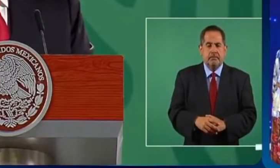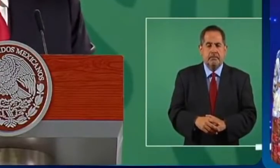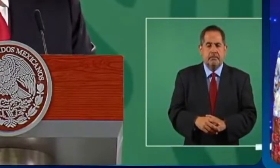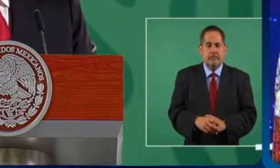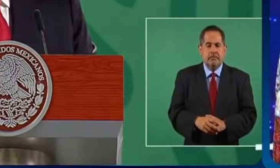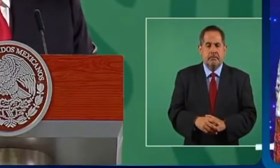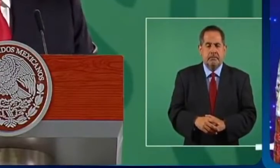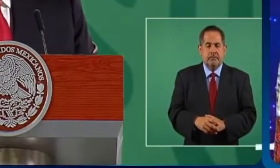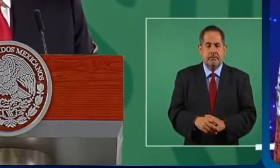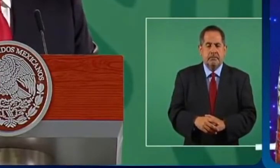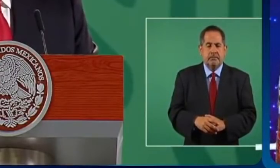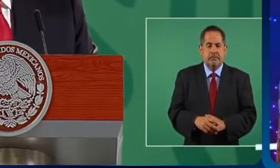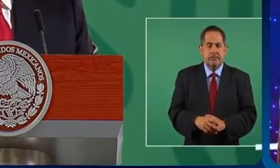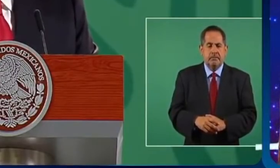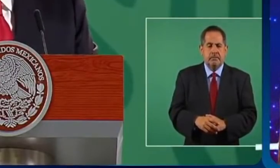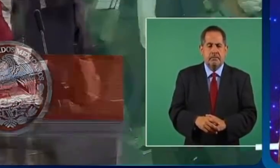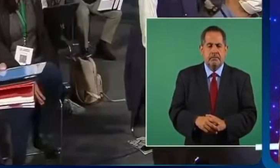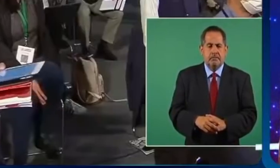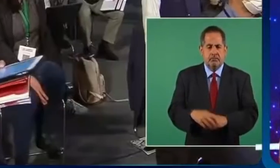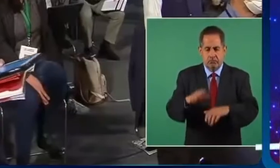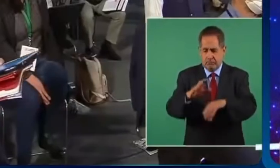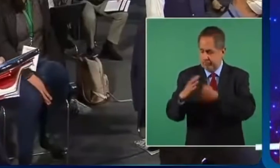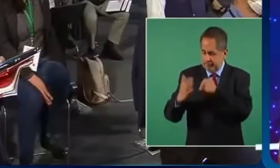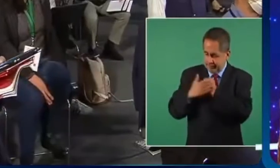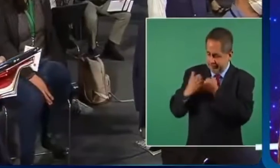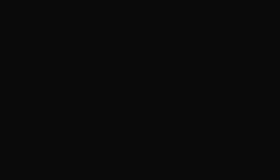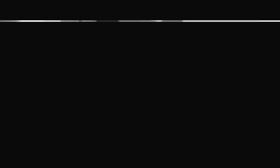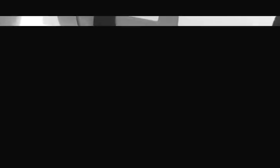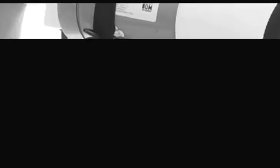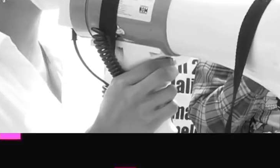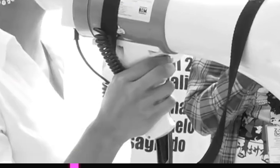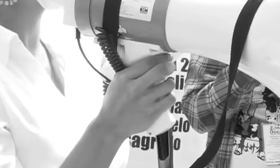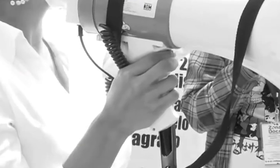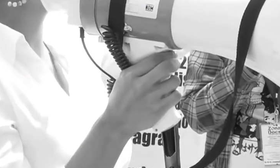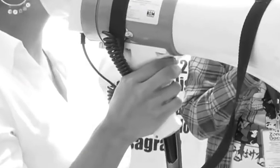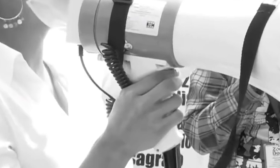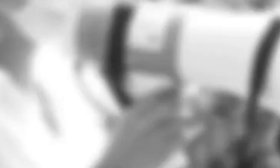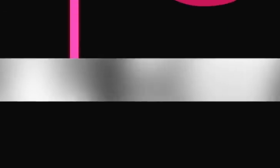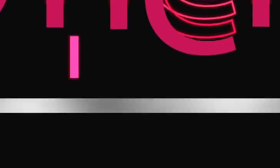precisamente ya me quedan hablando ok a